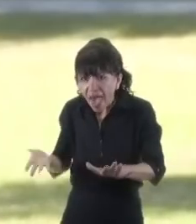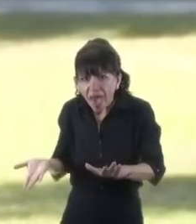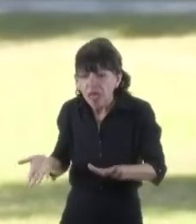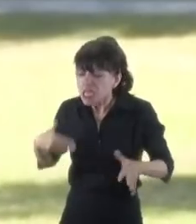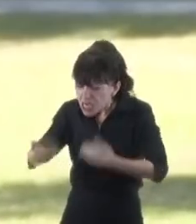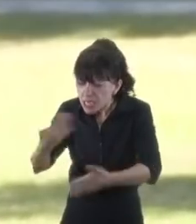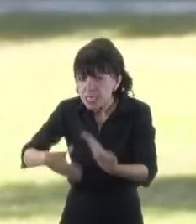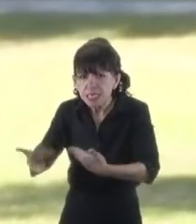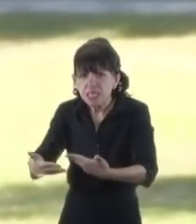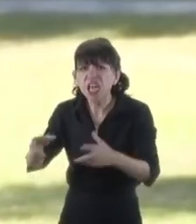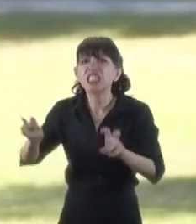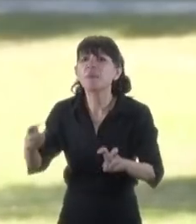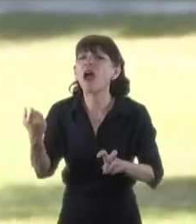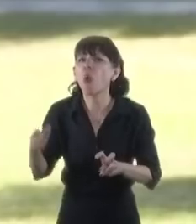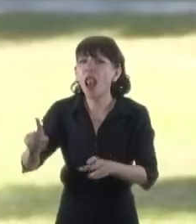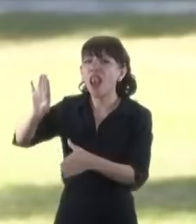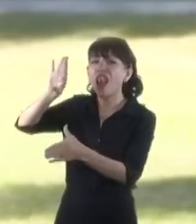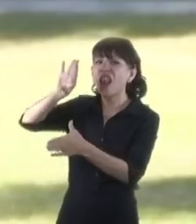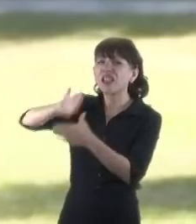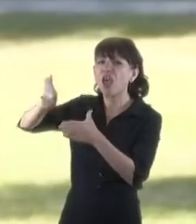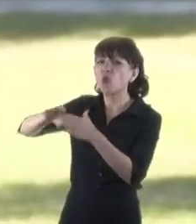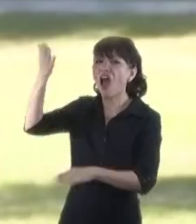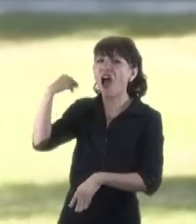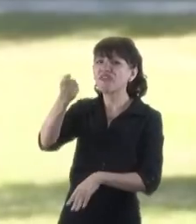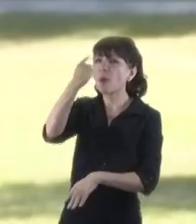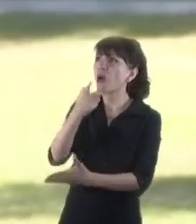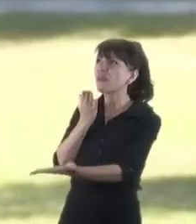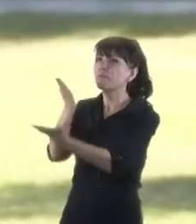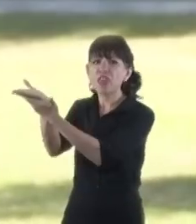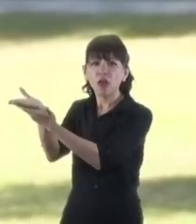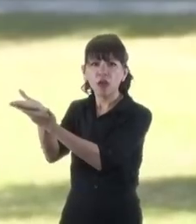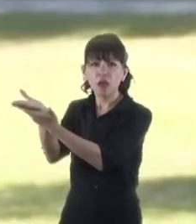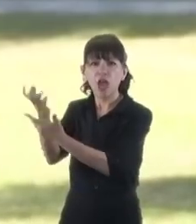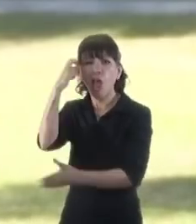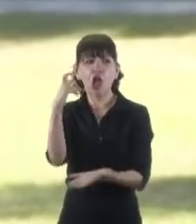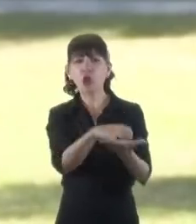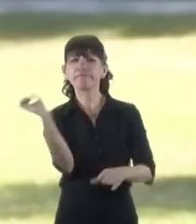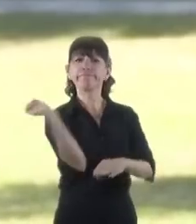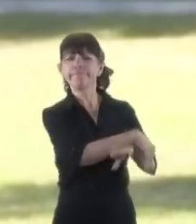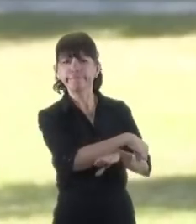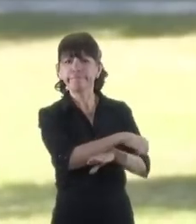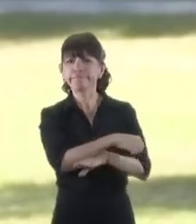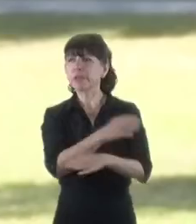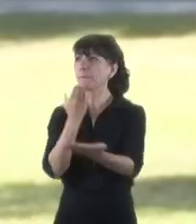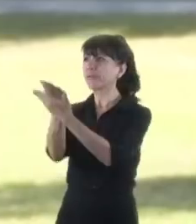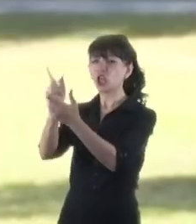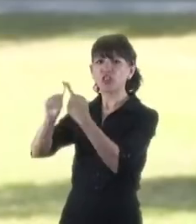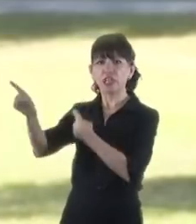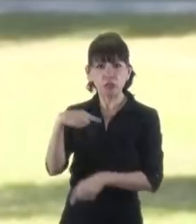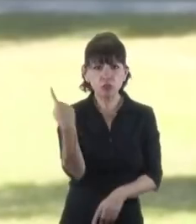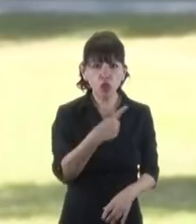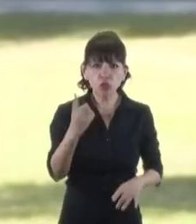investigación de la deuda que tomó Mauricio Macri sin ser tratada por el Congreso y que denunciamos